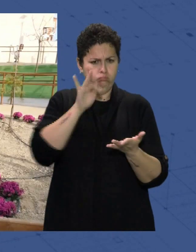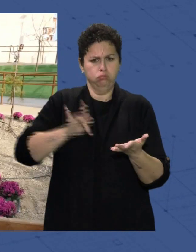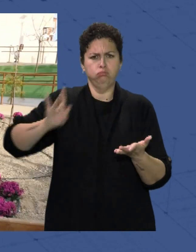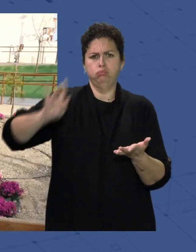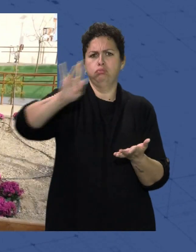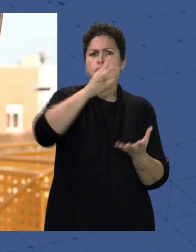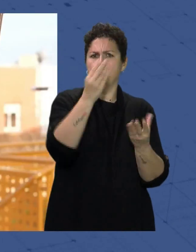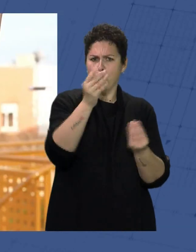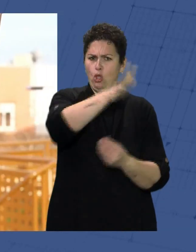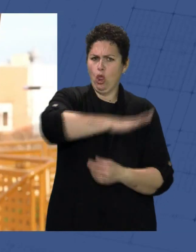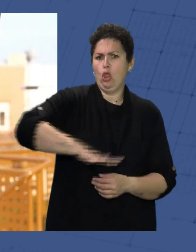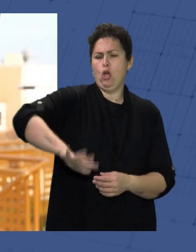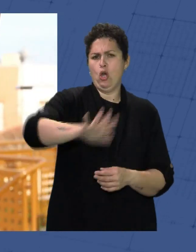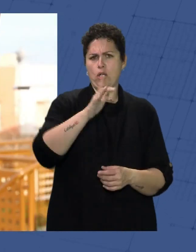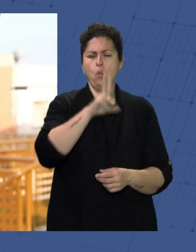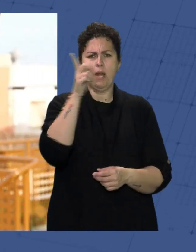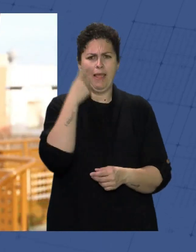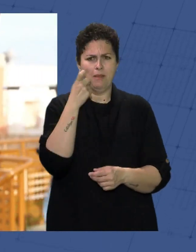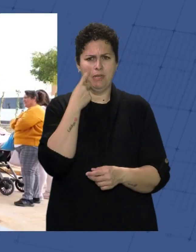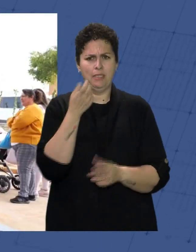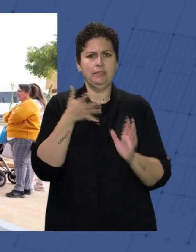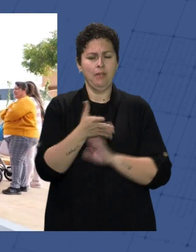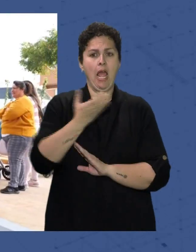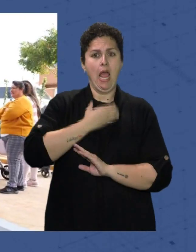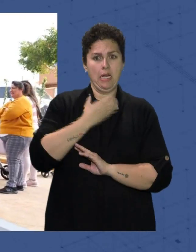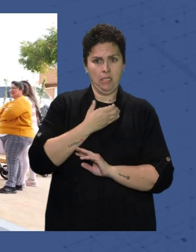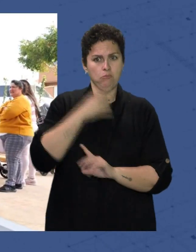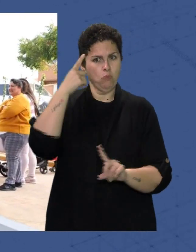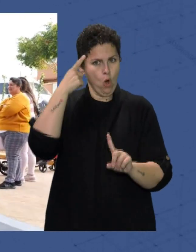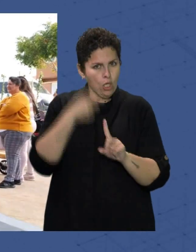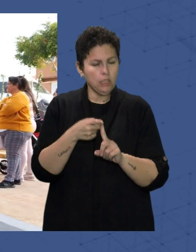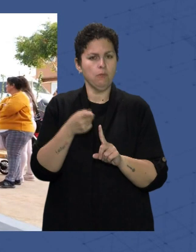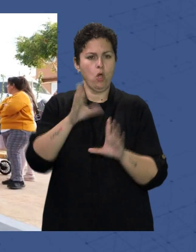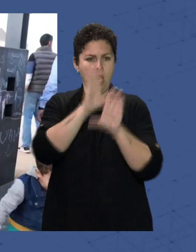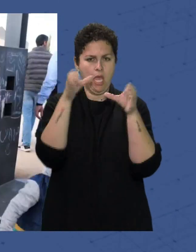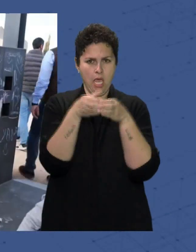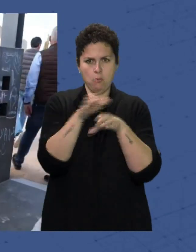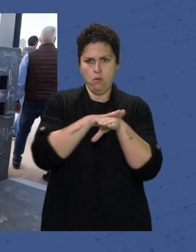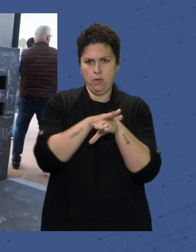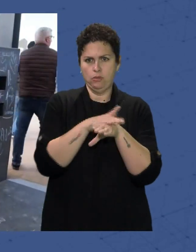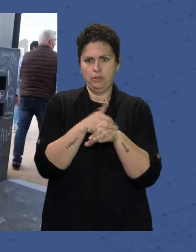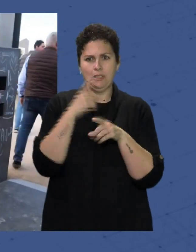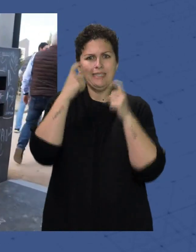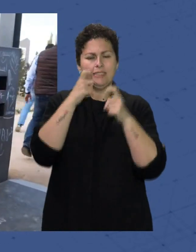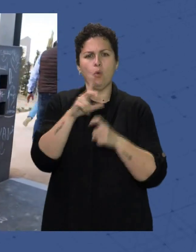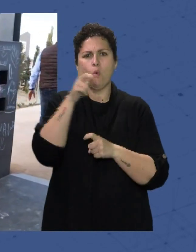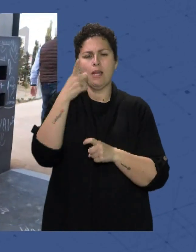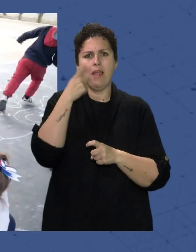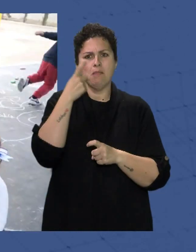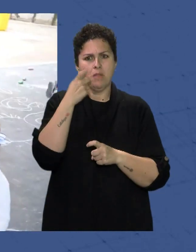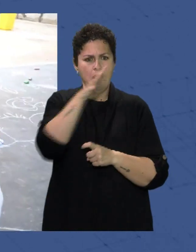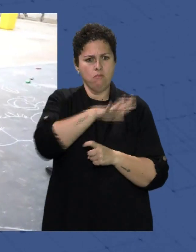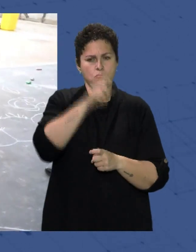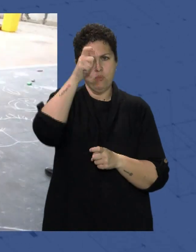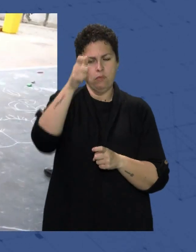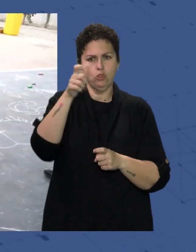De Huercal de Almería Y por tanto El alcalde Con buena visión Y su equipo de gobierno Está esponjando El municipio de Huercal de Almería Tratando a